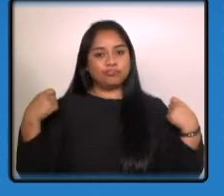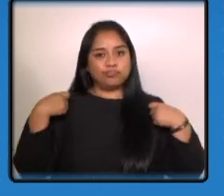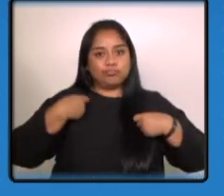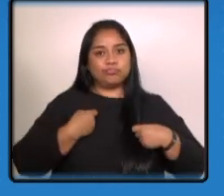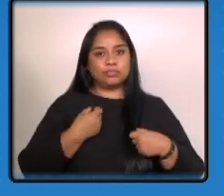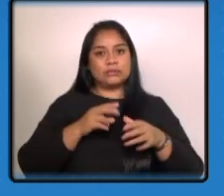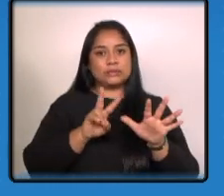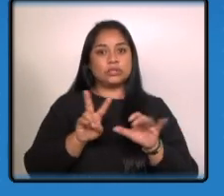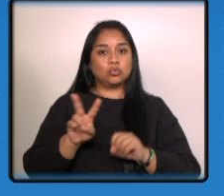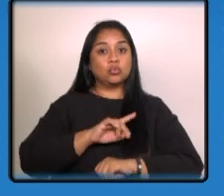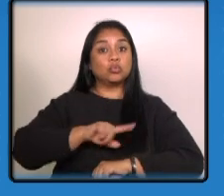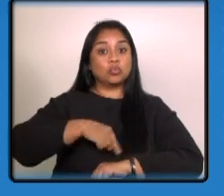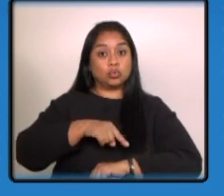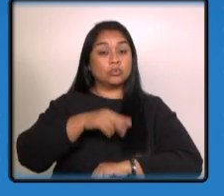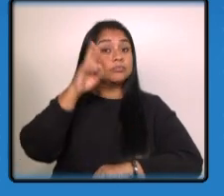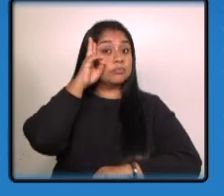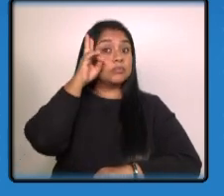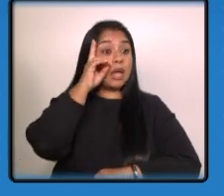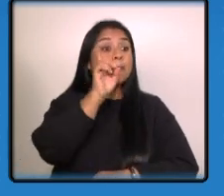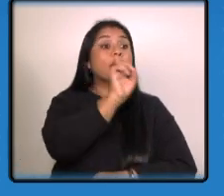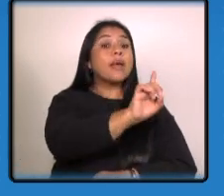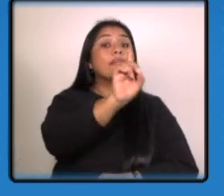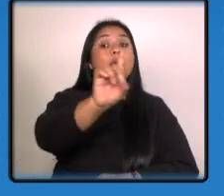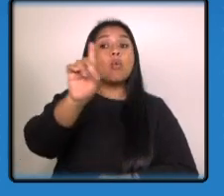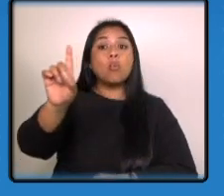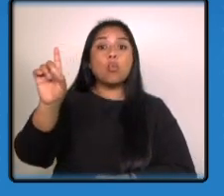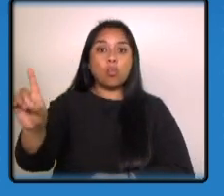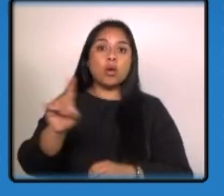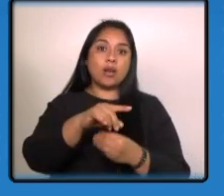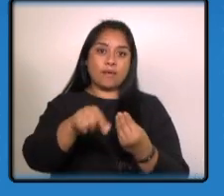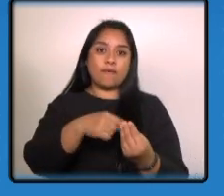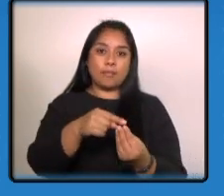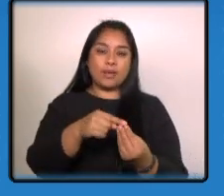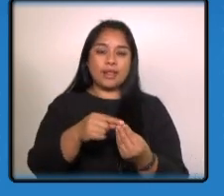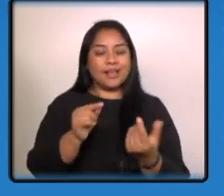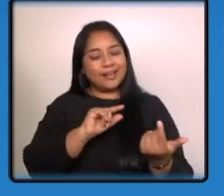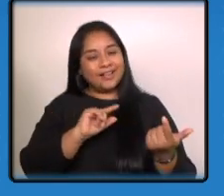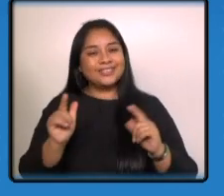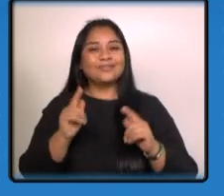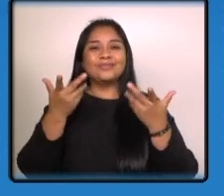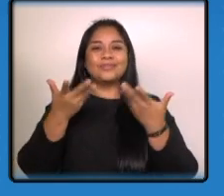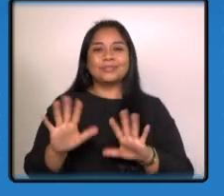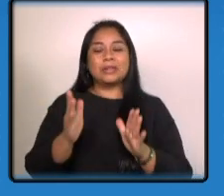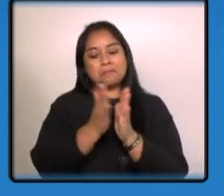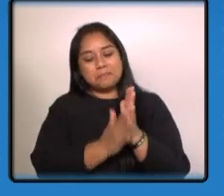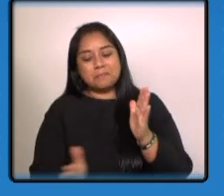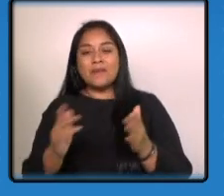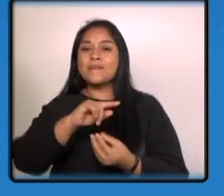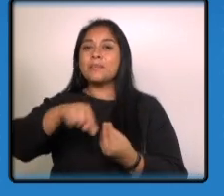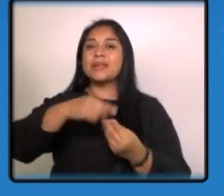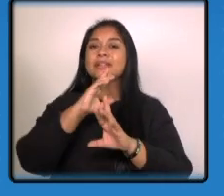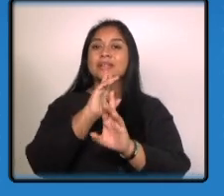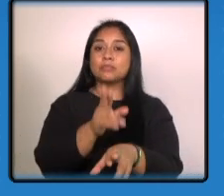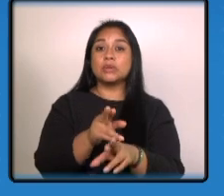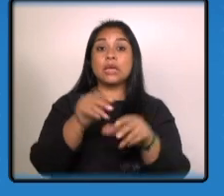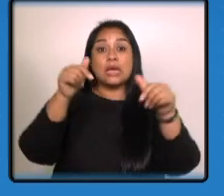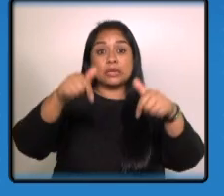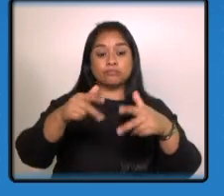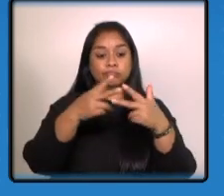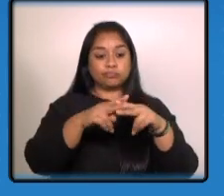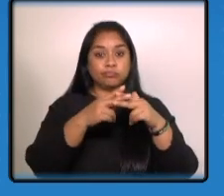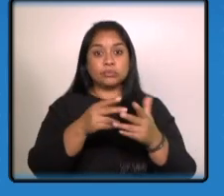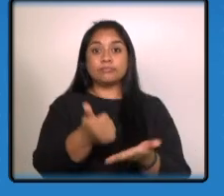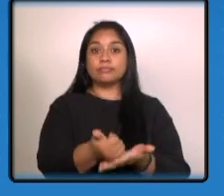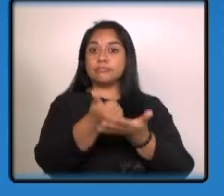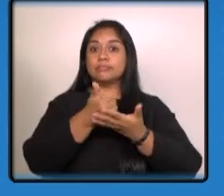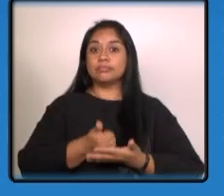horas recuerda que esto es por cada integrante de tu familia listo hemos preparado el plan familiar de respuesta esta herramienta te